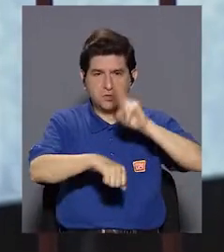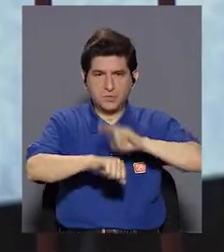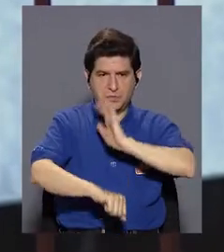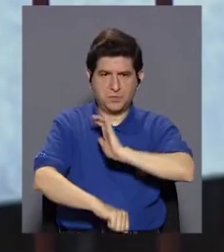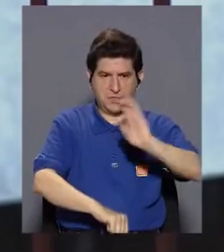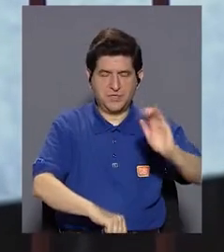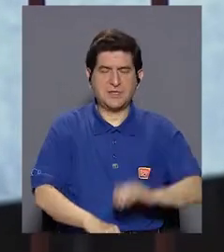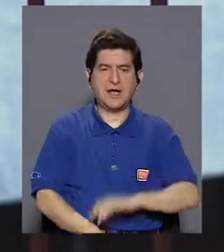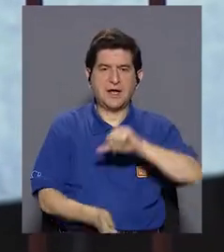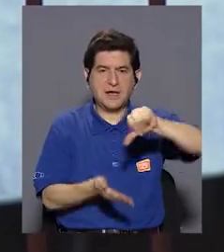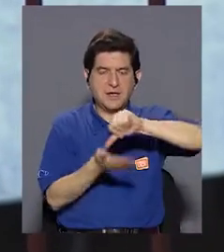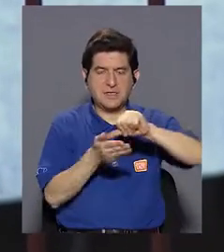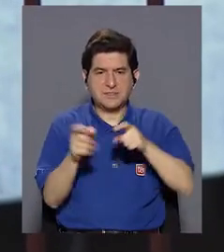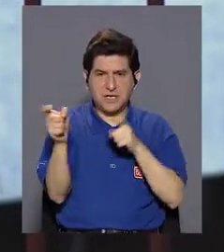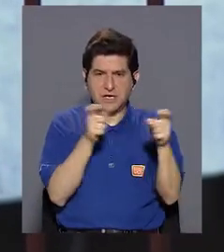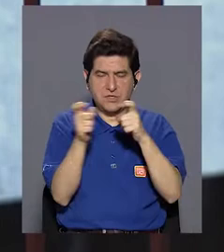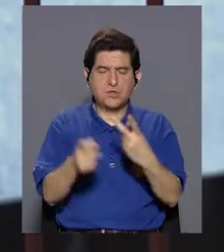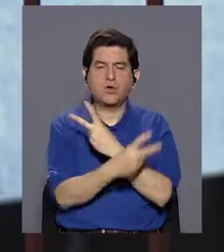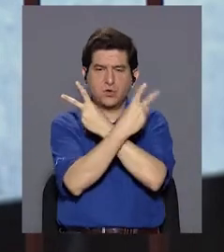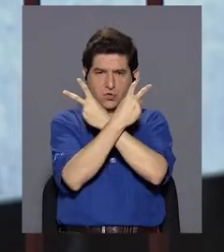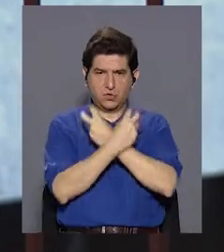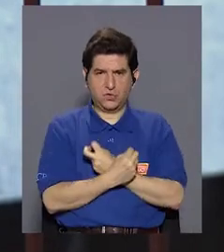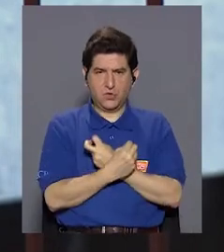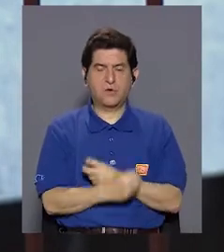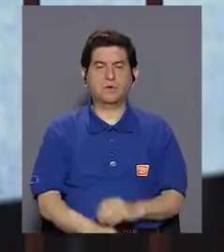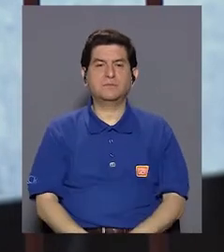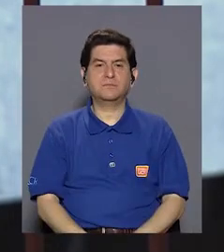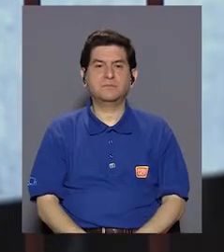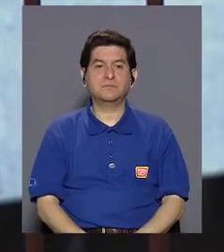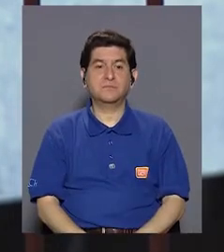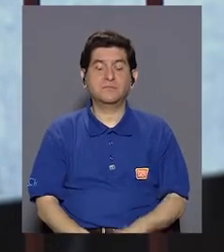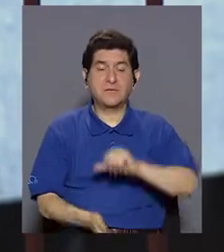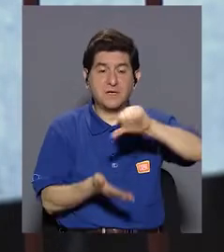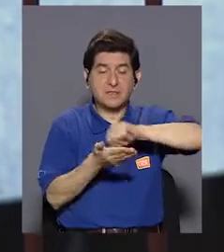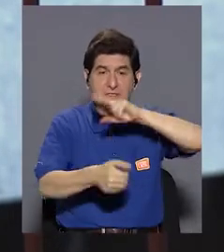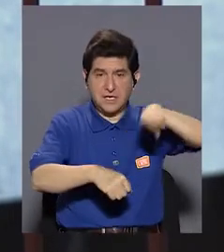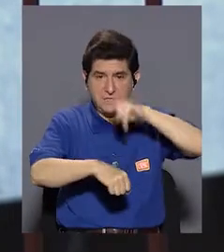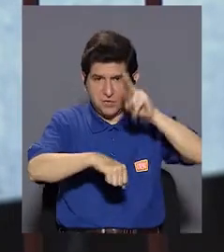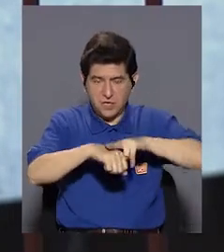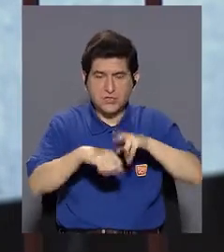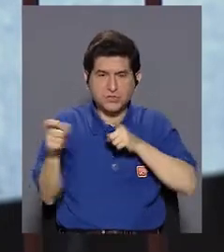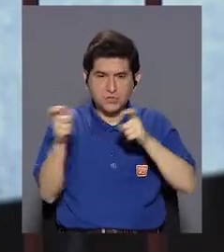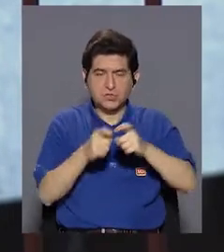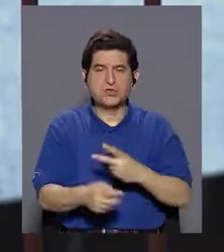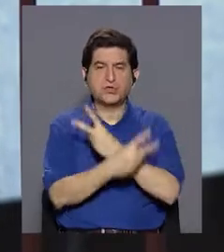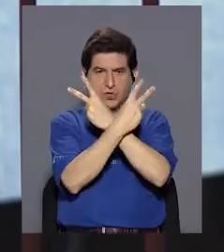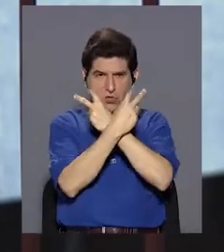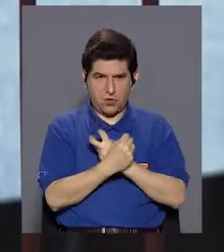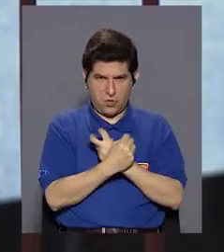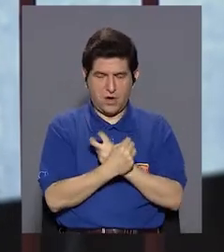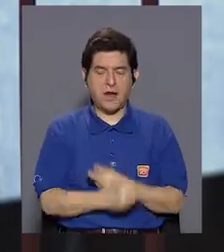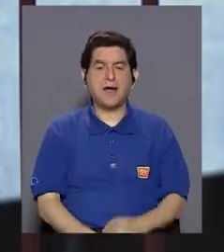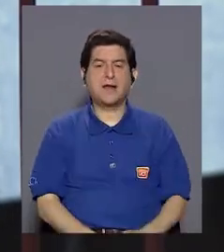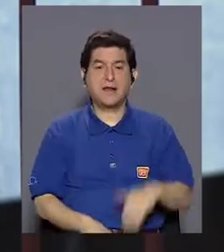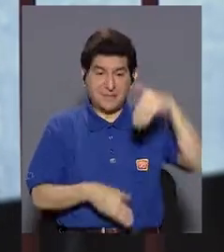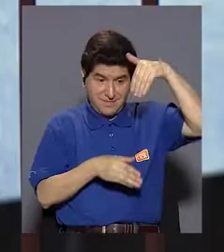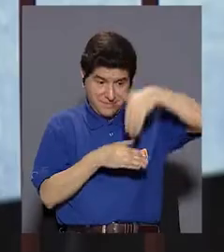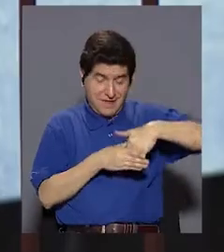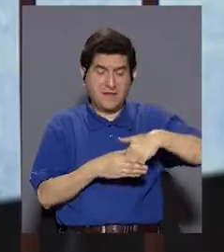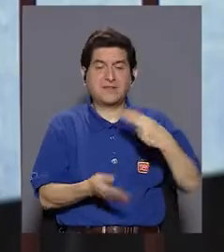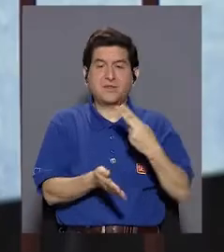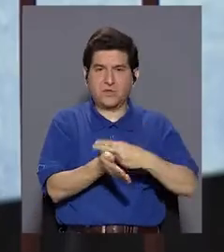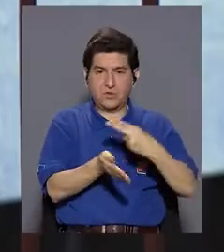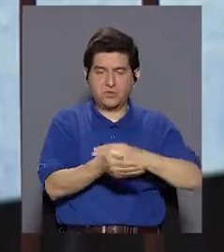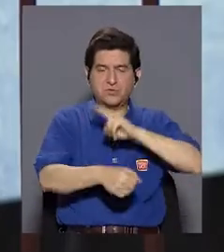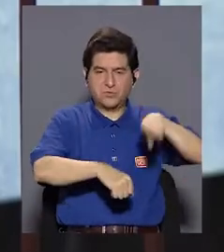Nacional de Niños, y el Centro de Control de Intoxicaciones. Siendo que el Centro Nacional de Control de Intoxicaciones, pertenece